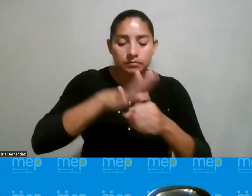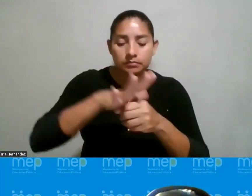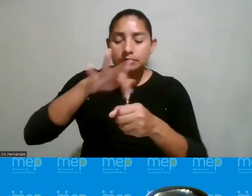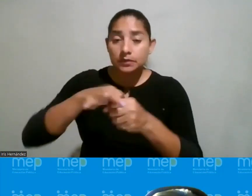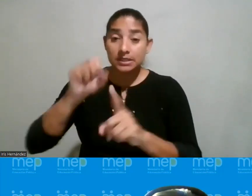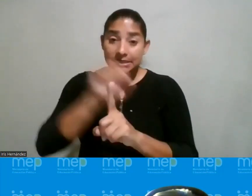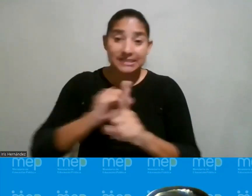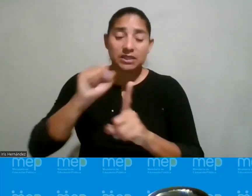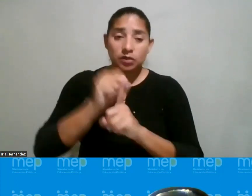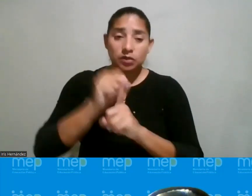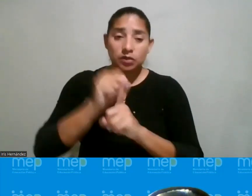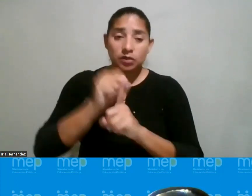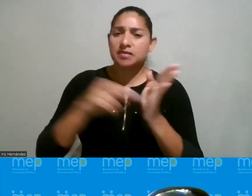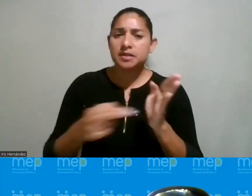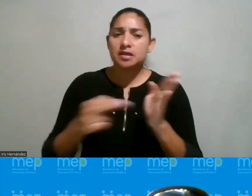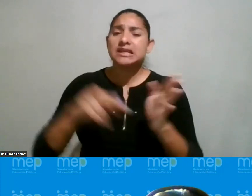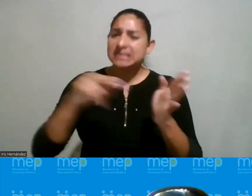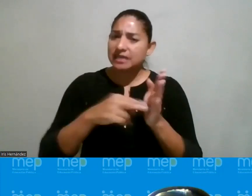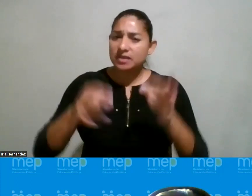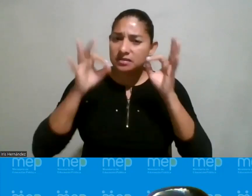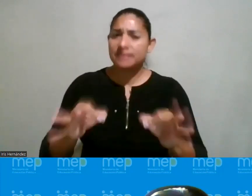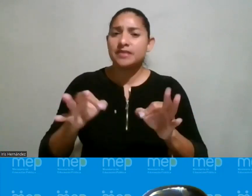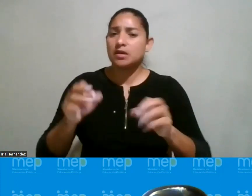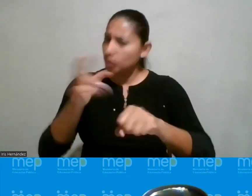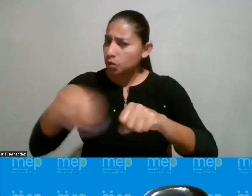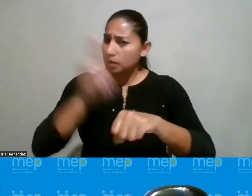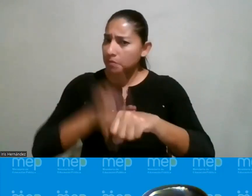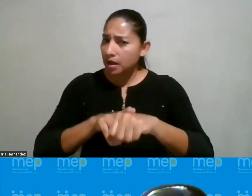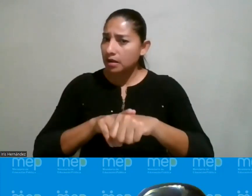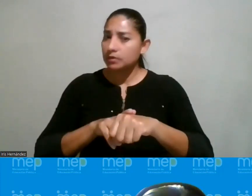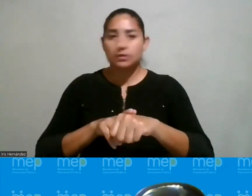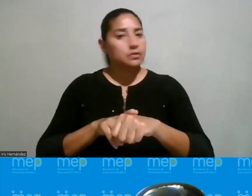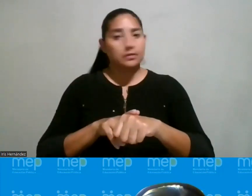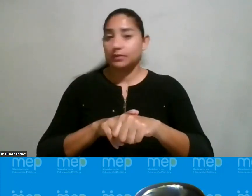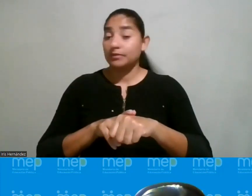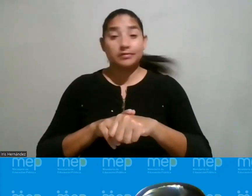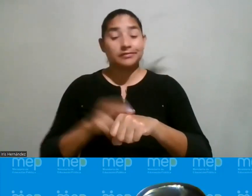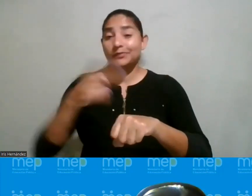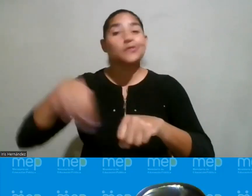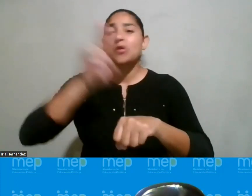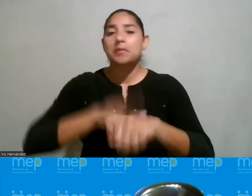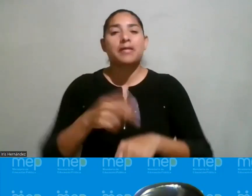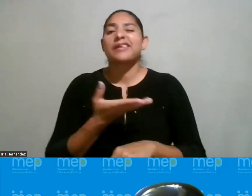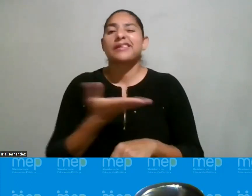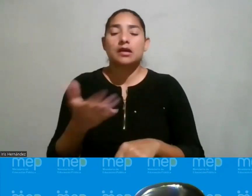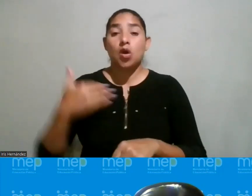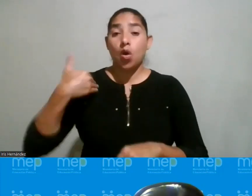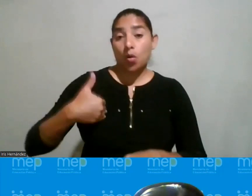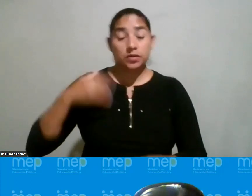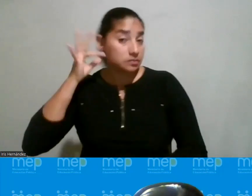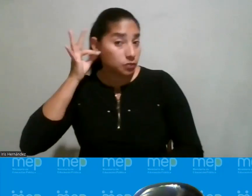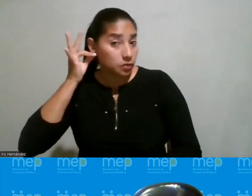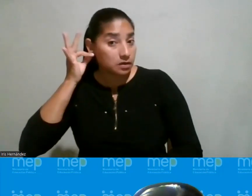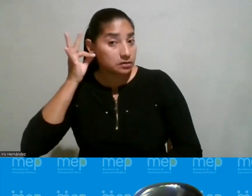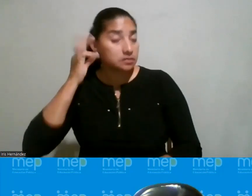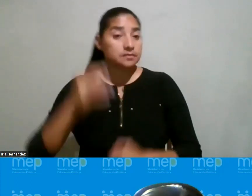situación sea frecuente no quiere decir que sea lo normal lo normal es que hombres y mujeres